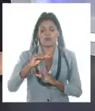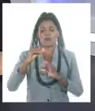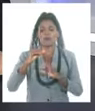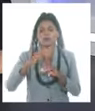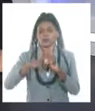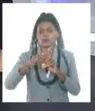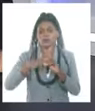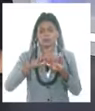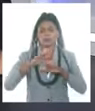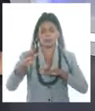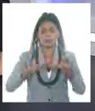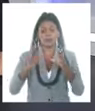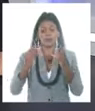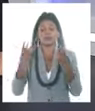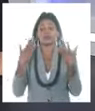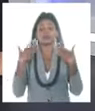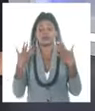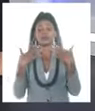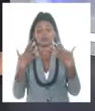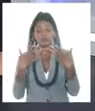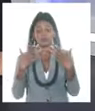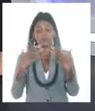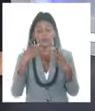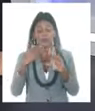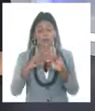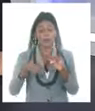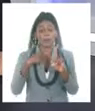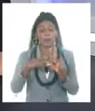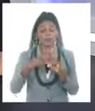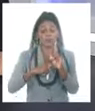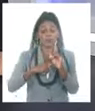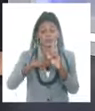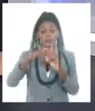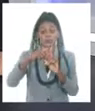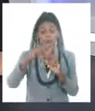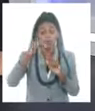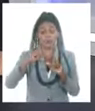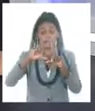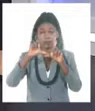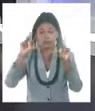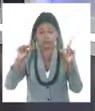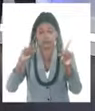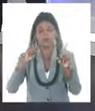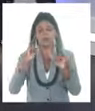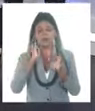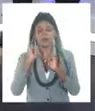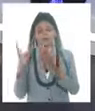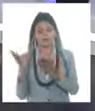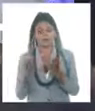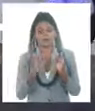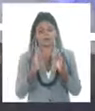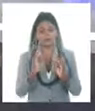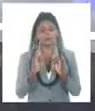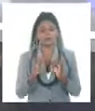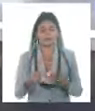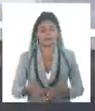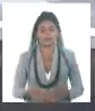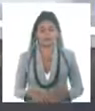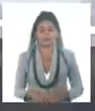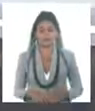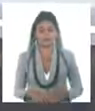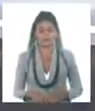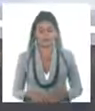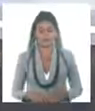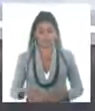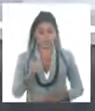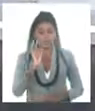porque en estos días hemos tenido varios récords de altas temperaturas en nuestro país. Doctora, la dejo con los detalles. Sí, efectivamente, bueno,